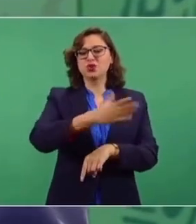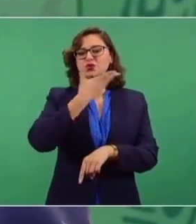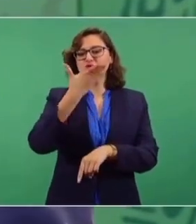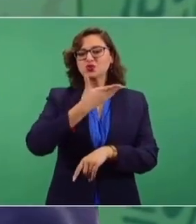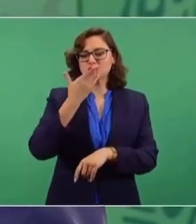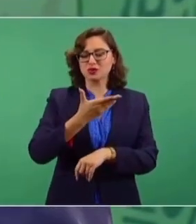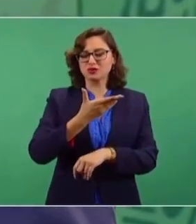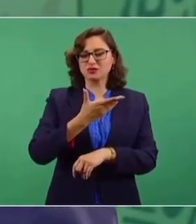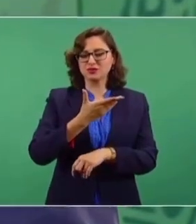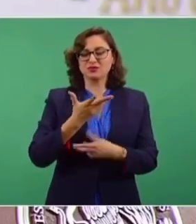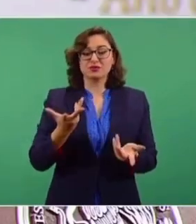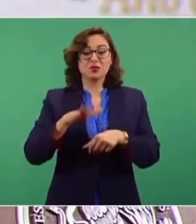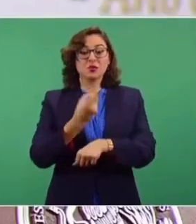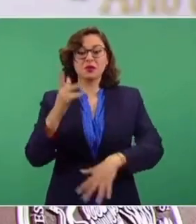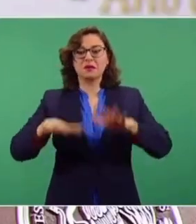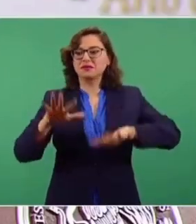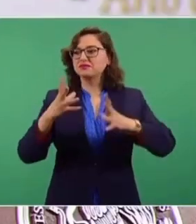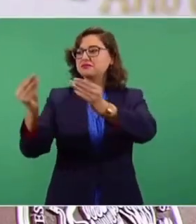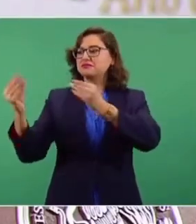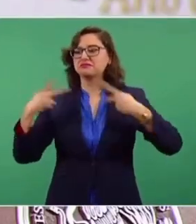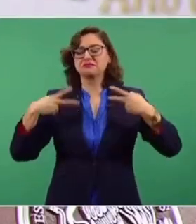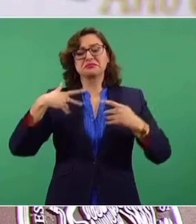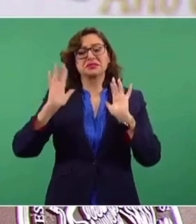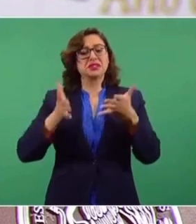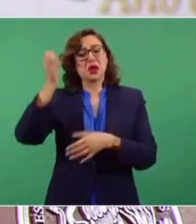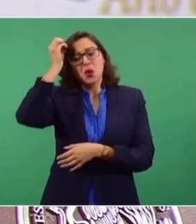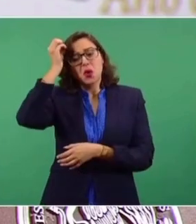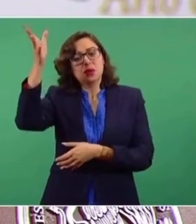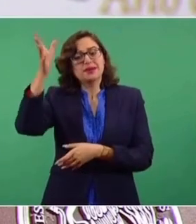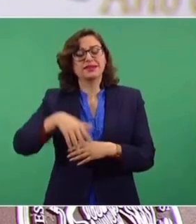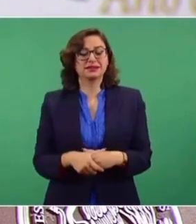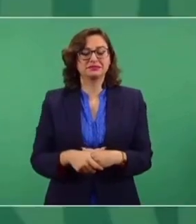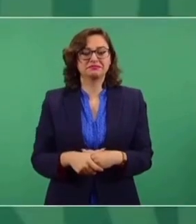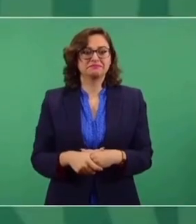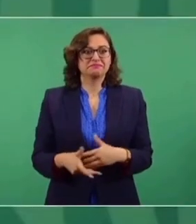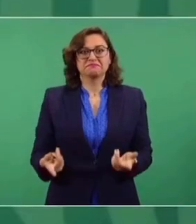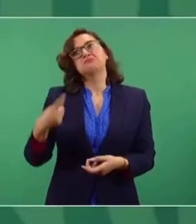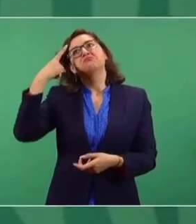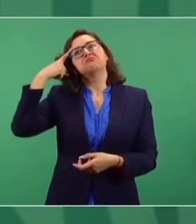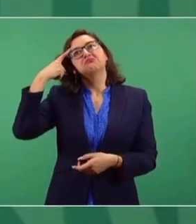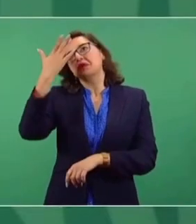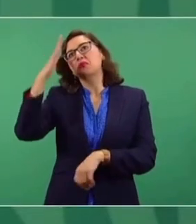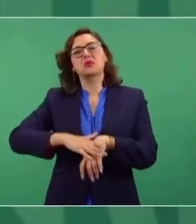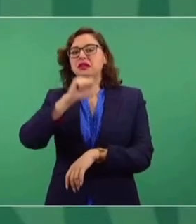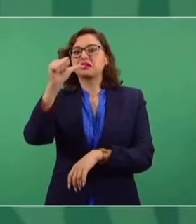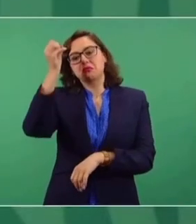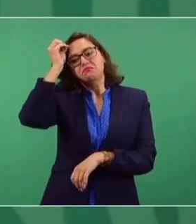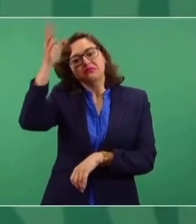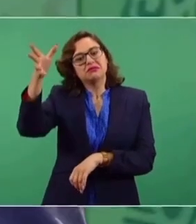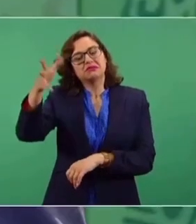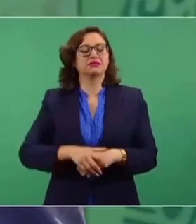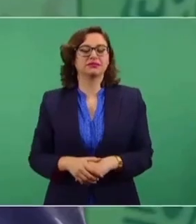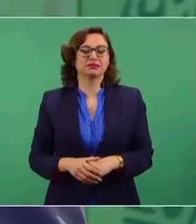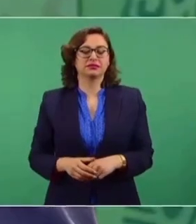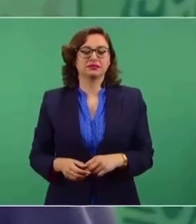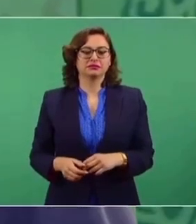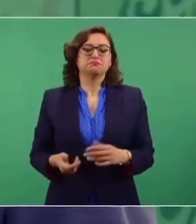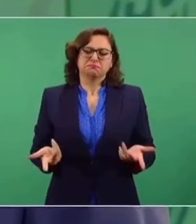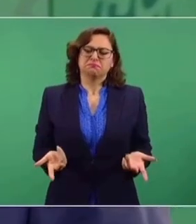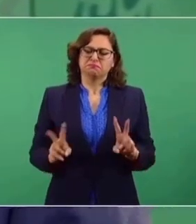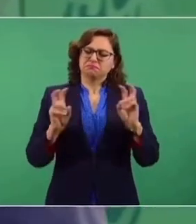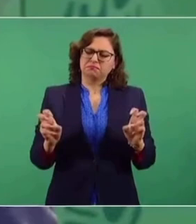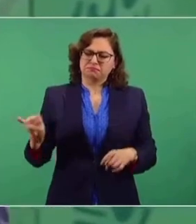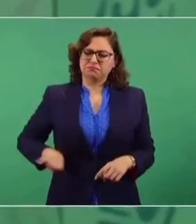porque se olvidan. Se produce una especie de amnesia. Y es